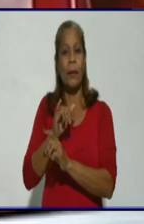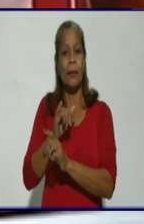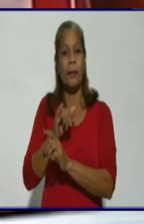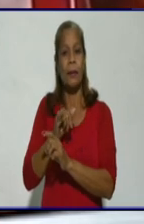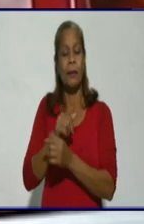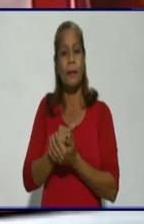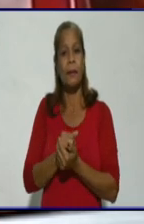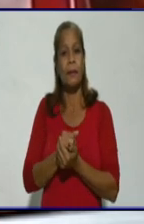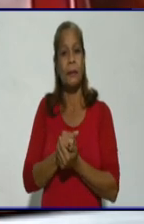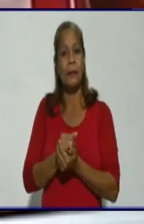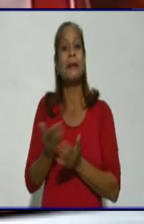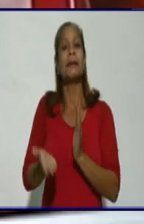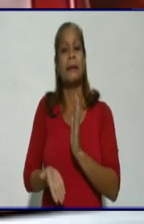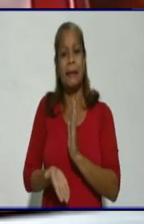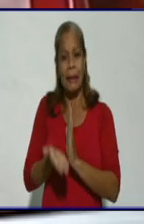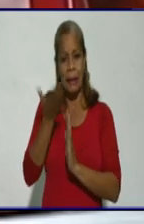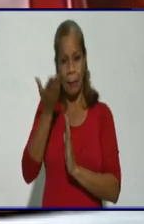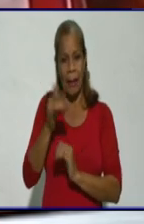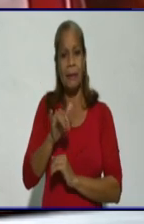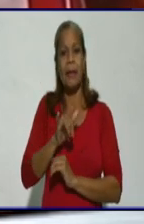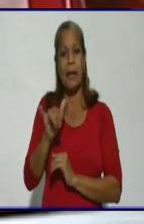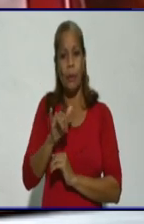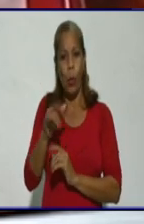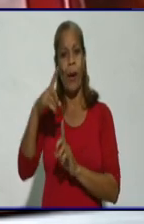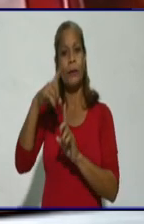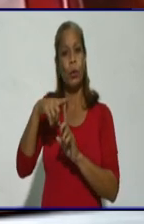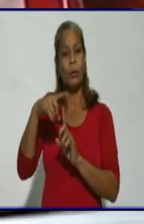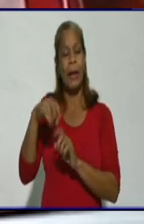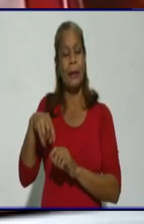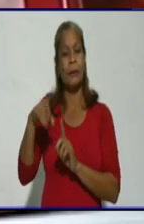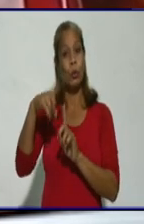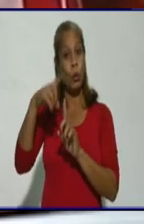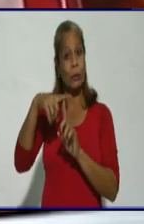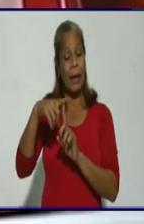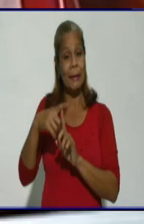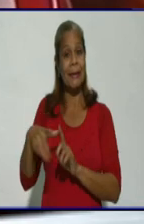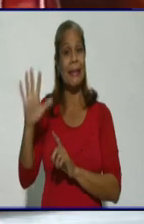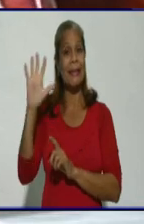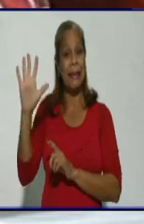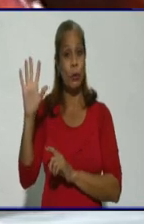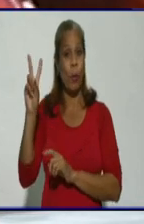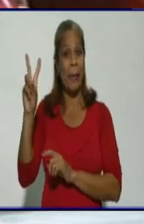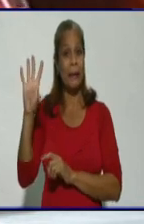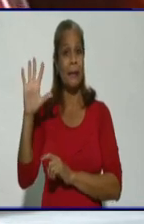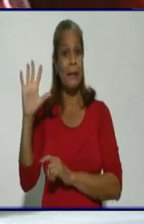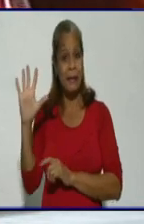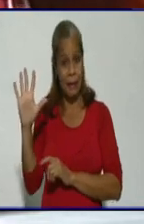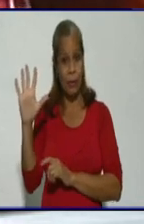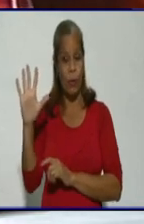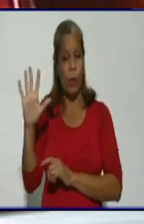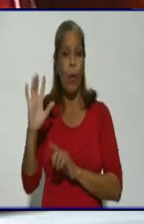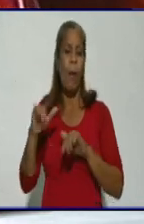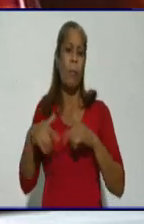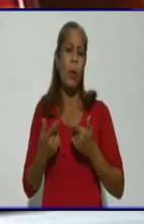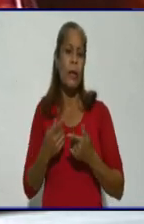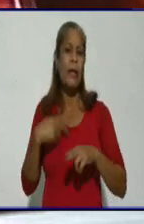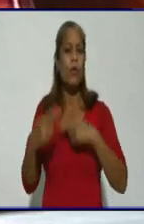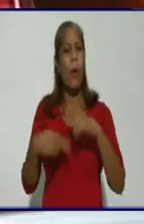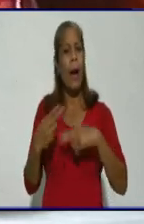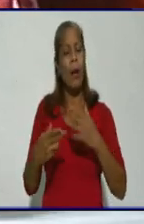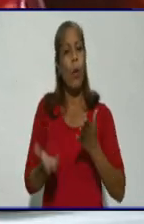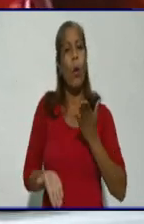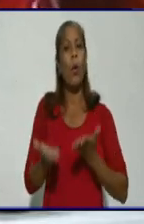contactos se incrementa, un total de 525. ¿Por qué le hago esta comparación?